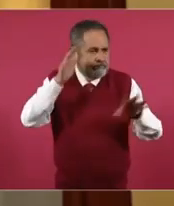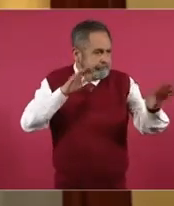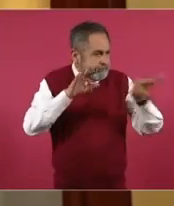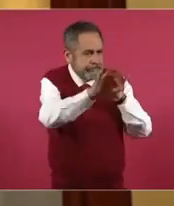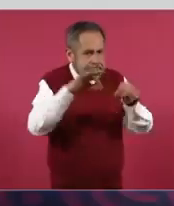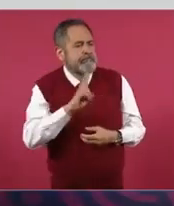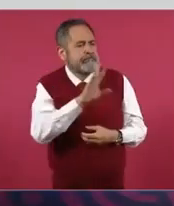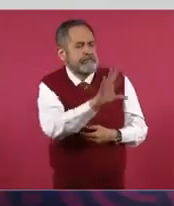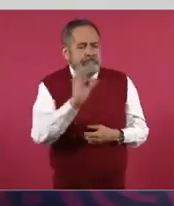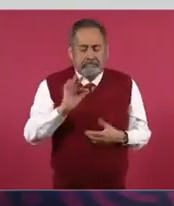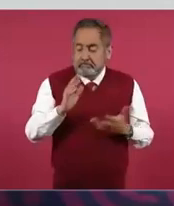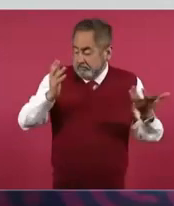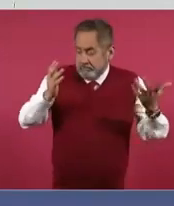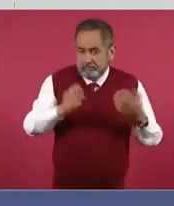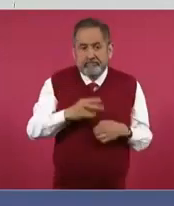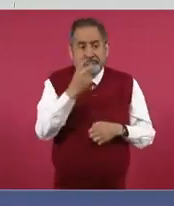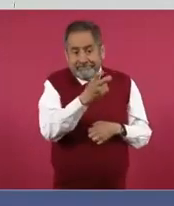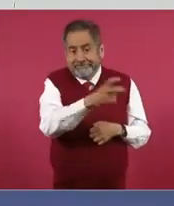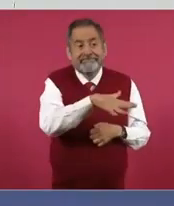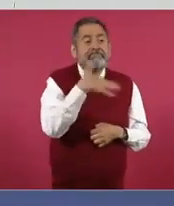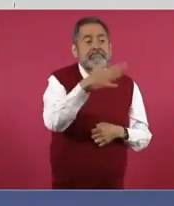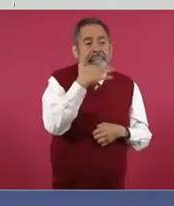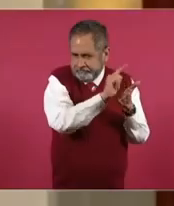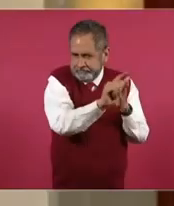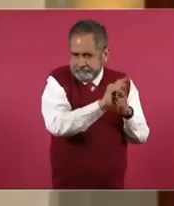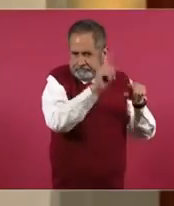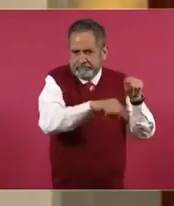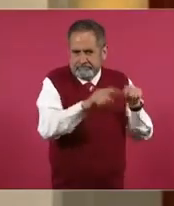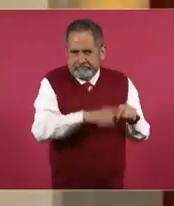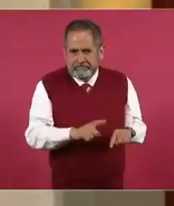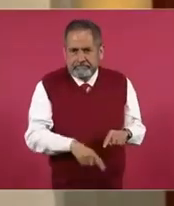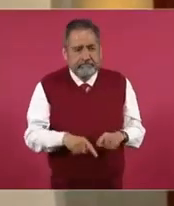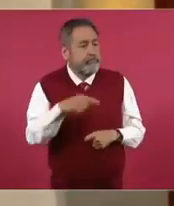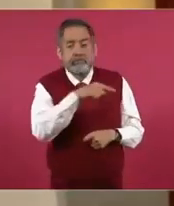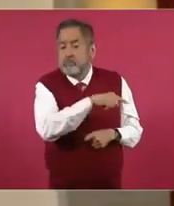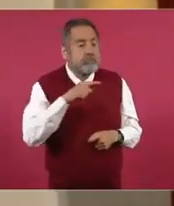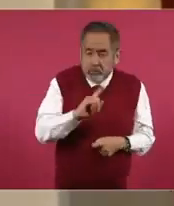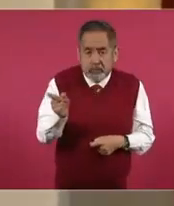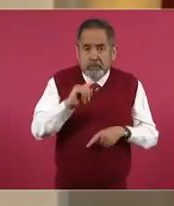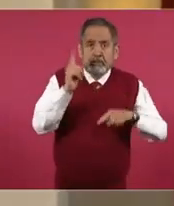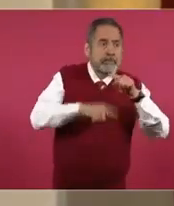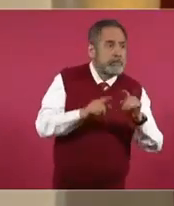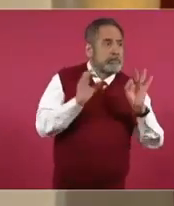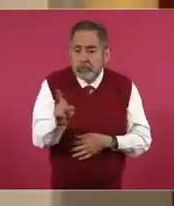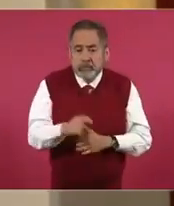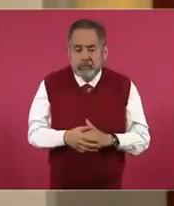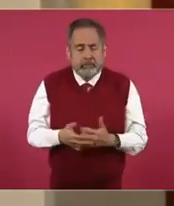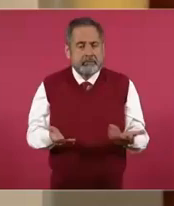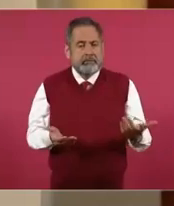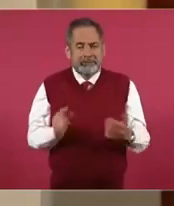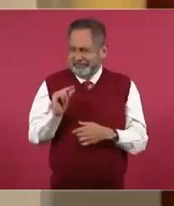y se puede limpiar de corrupción el Poder Judicial, pero eso no quieren que suceda. Este es el caso